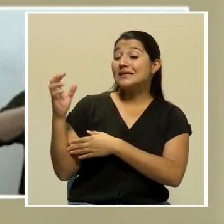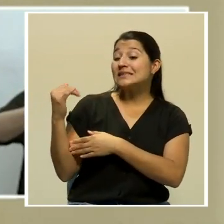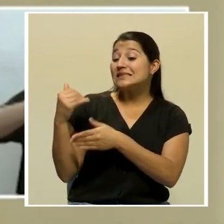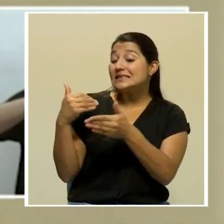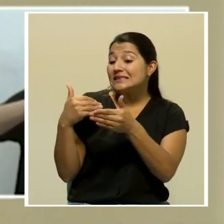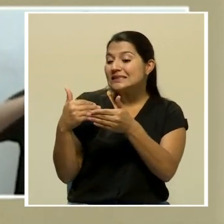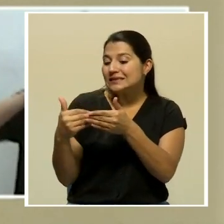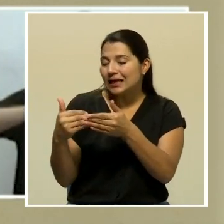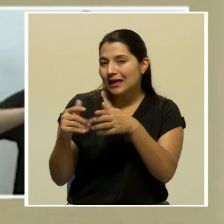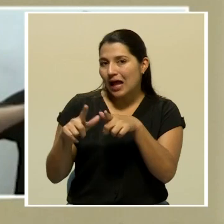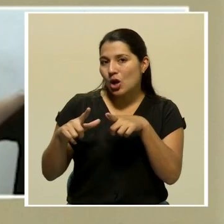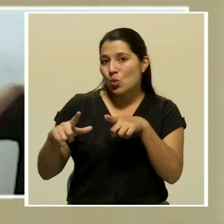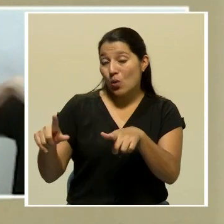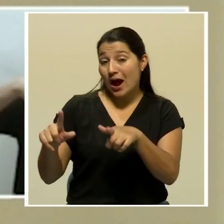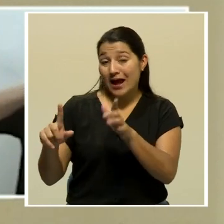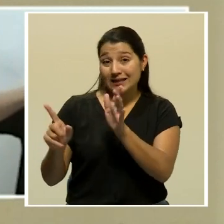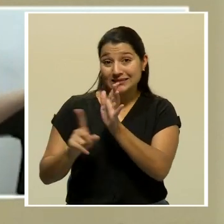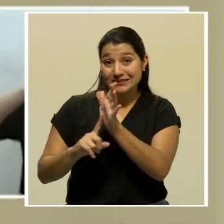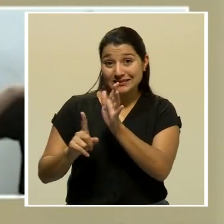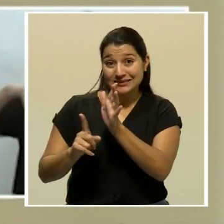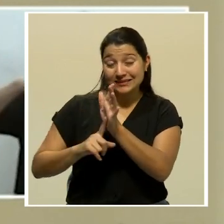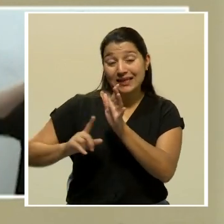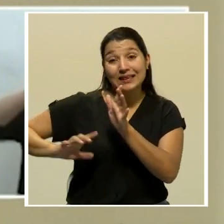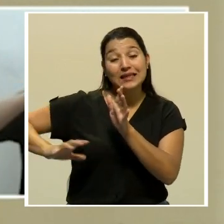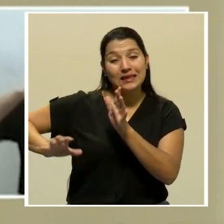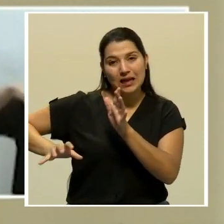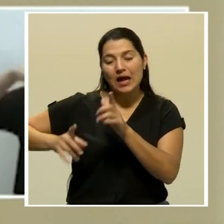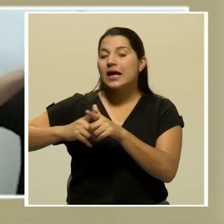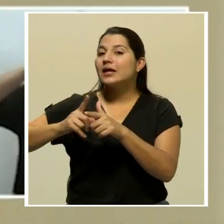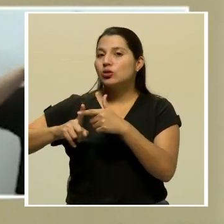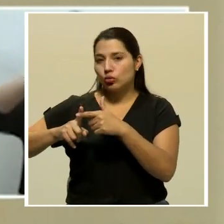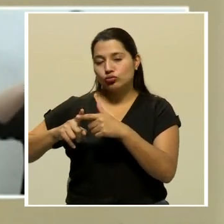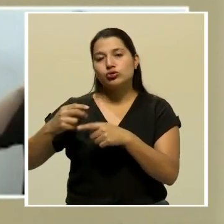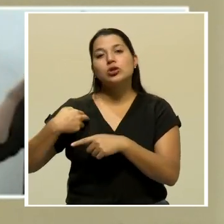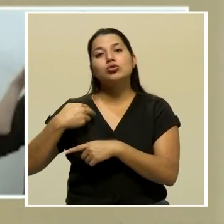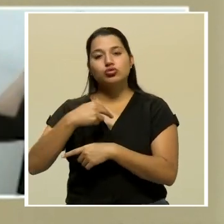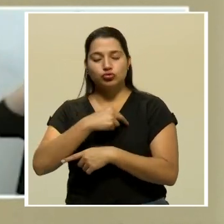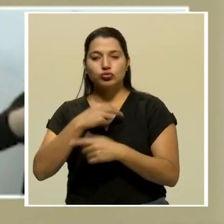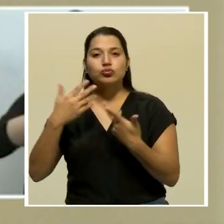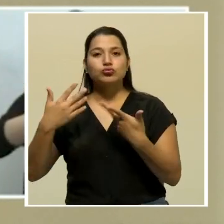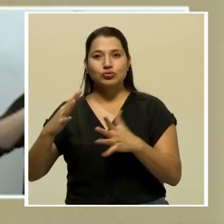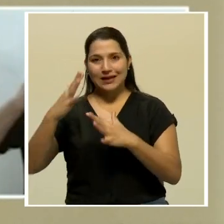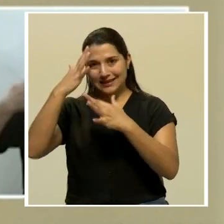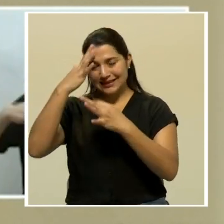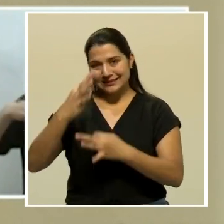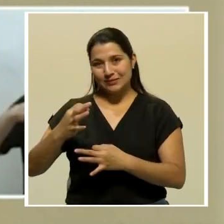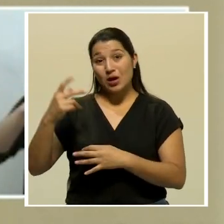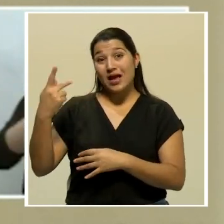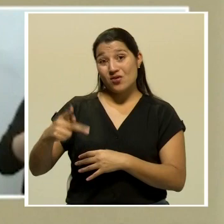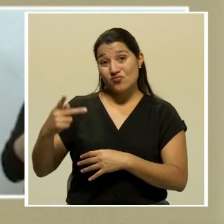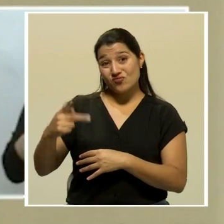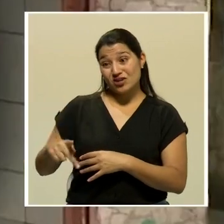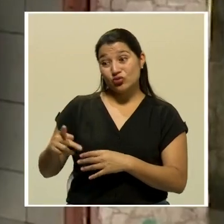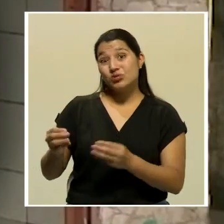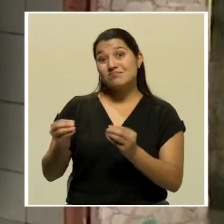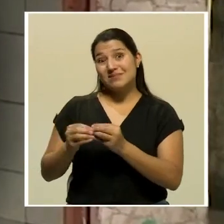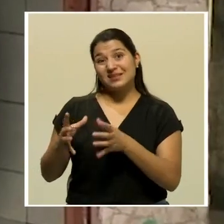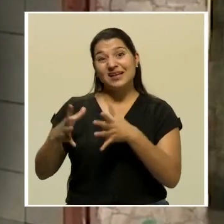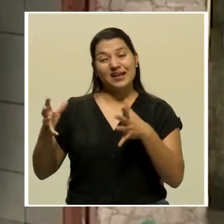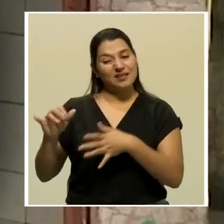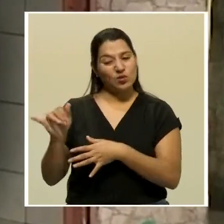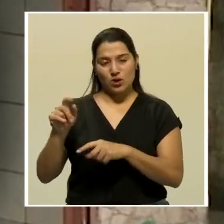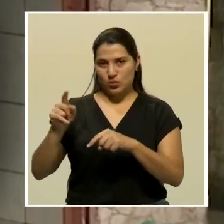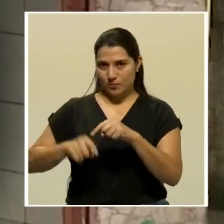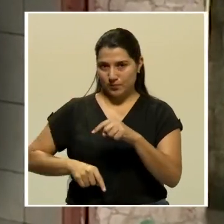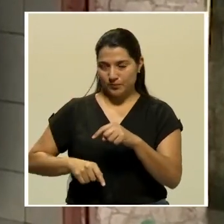de influencia y el flujo y un análisis de flujo de movilización, hemos constatado que el riesgo es aumentado. Por otro